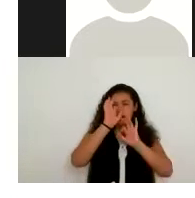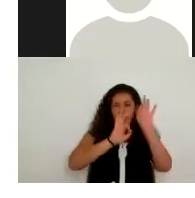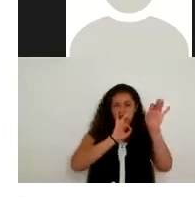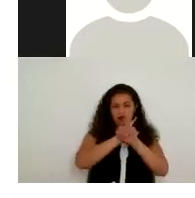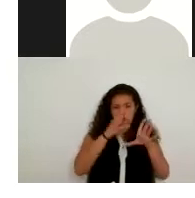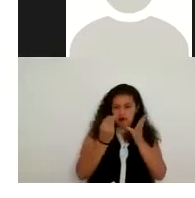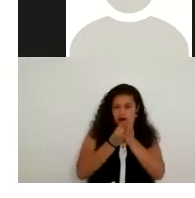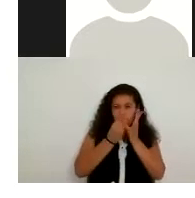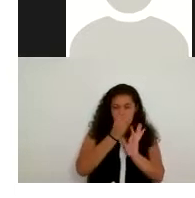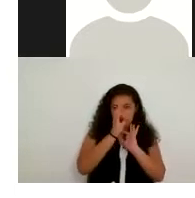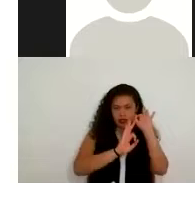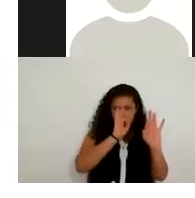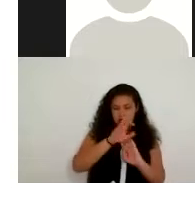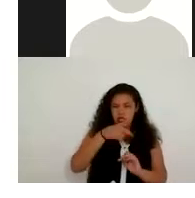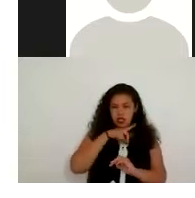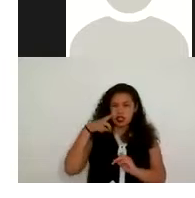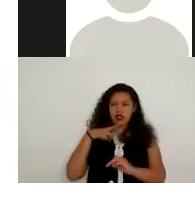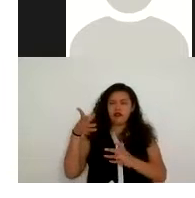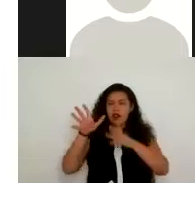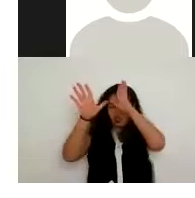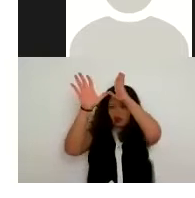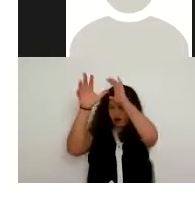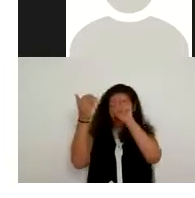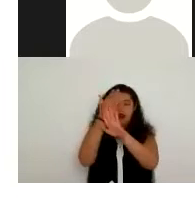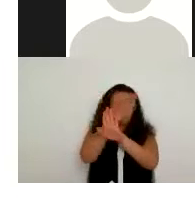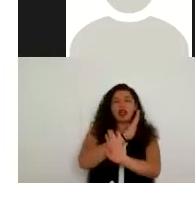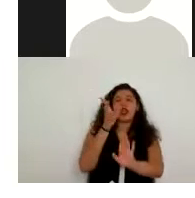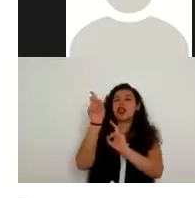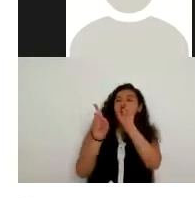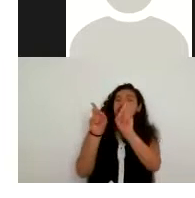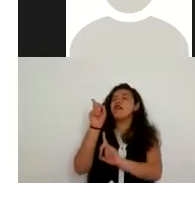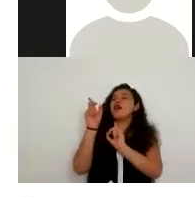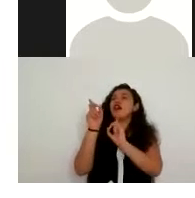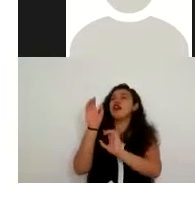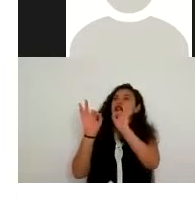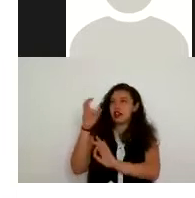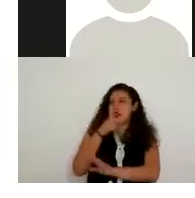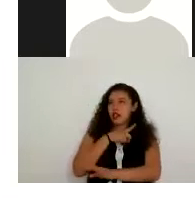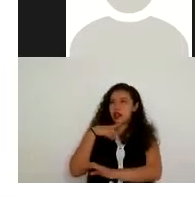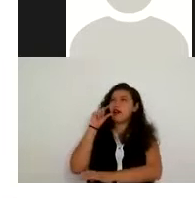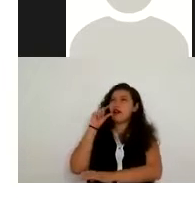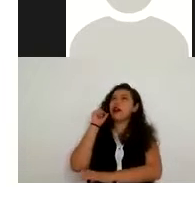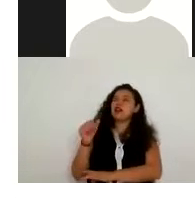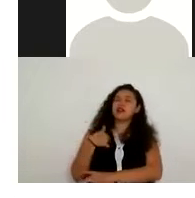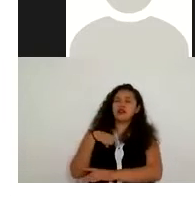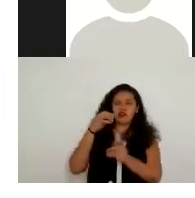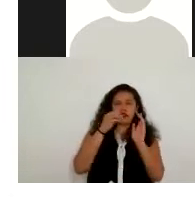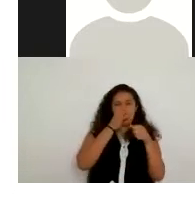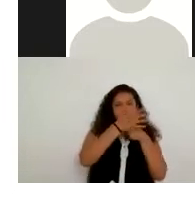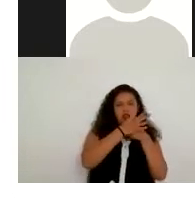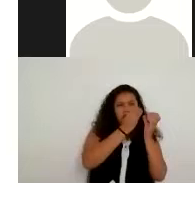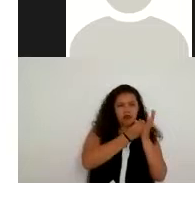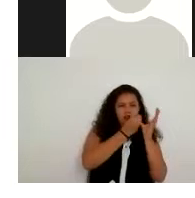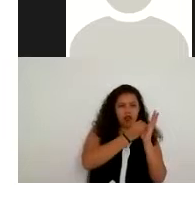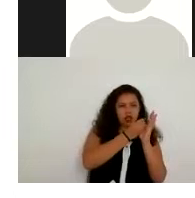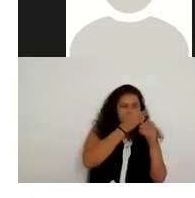atención a lo acordado básicamente lo que nosotros establezcamos en el aviso de privacidad y las condiciones por las cuales vamos a